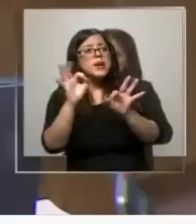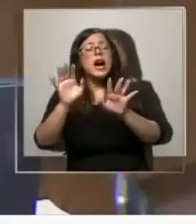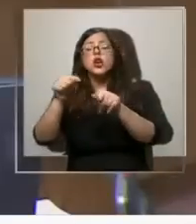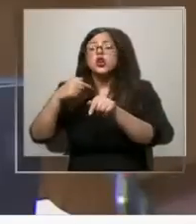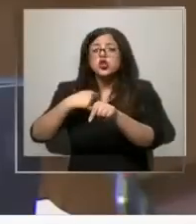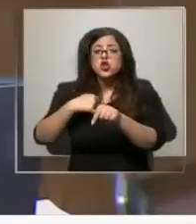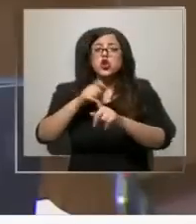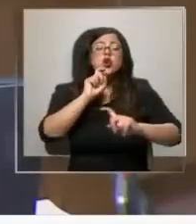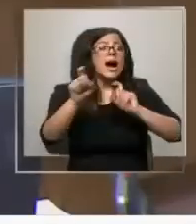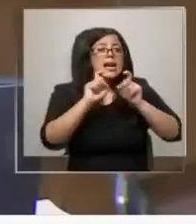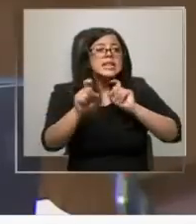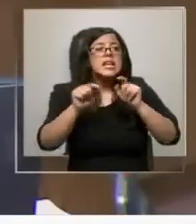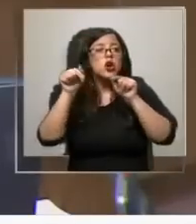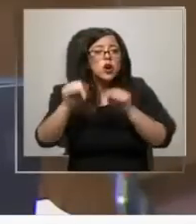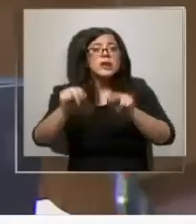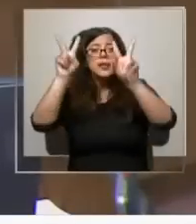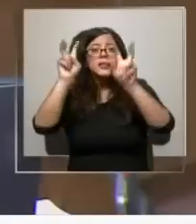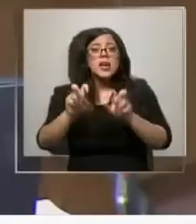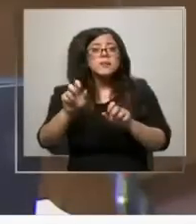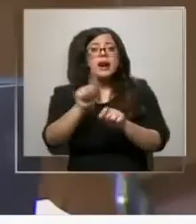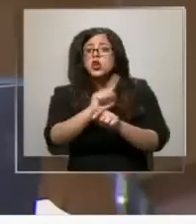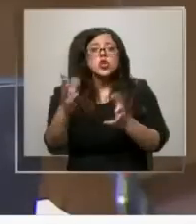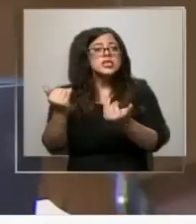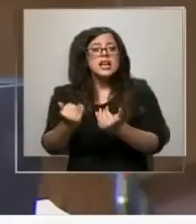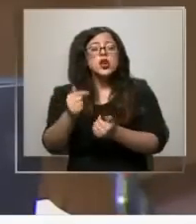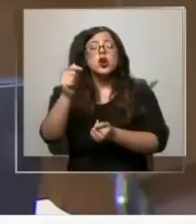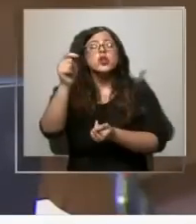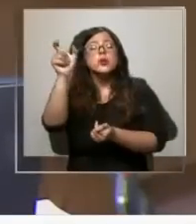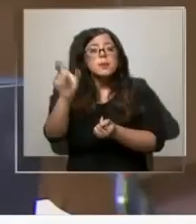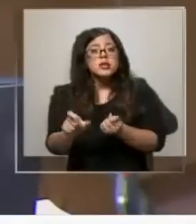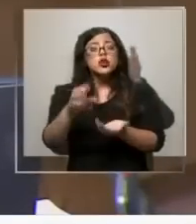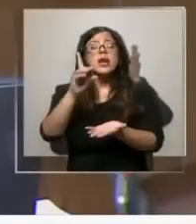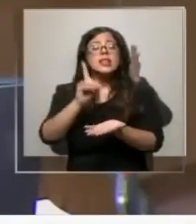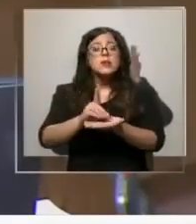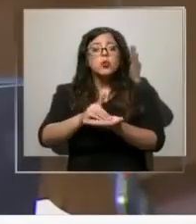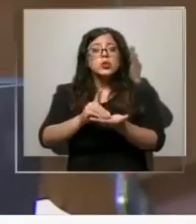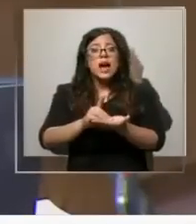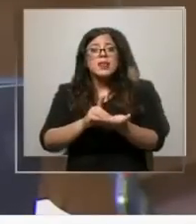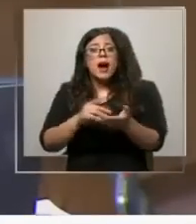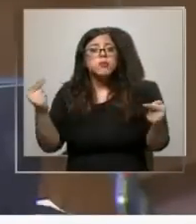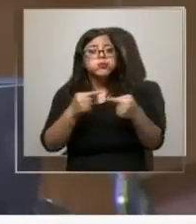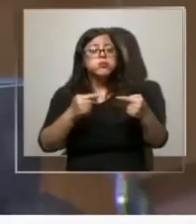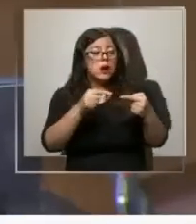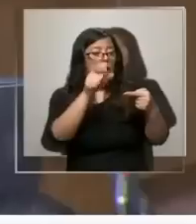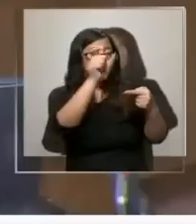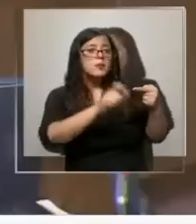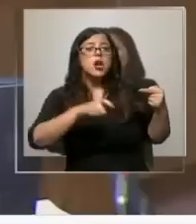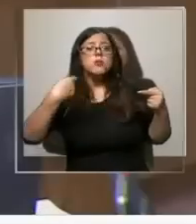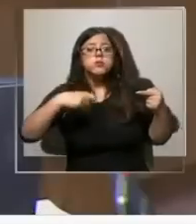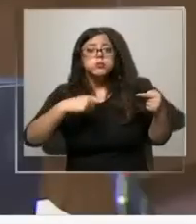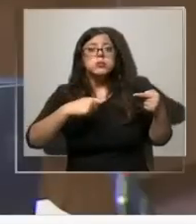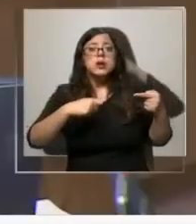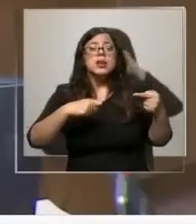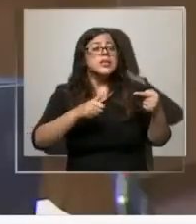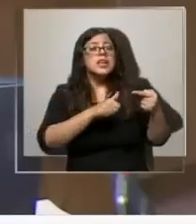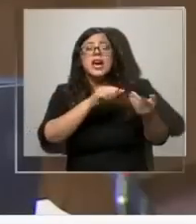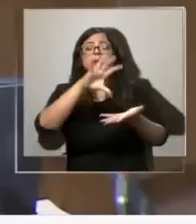condenar este ataque innecesario, presidente, de una parlamentaria diputada a una senadora que todo el país sabe cómo ha sufrido,